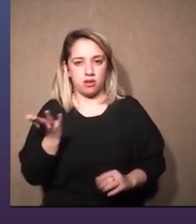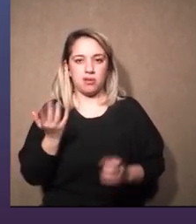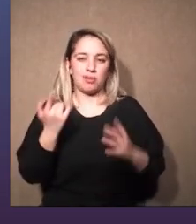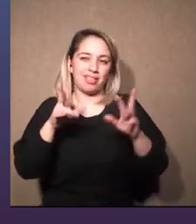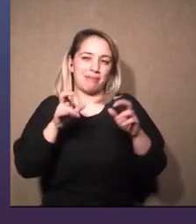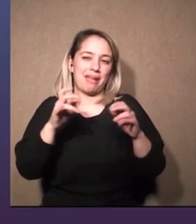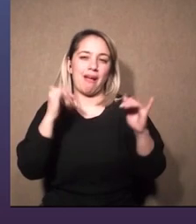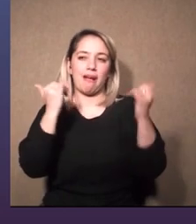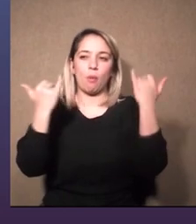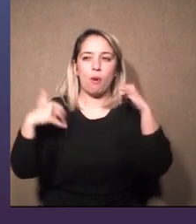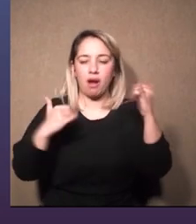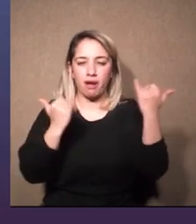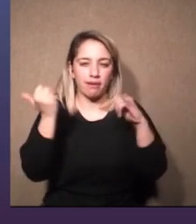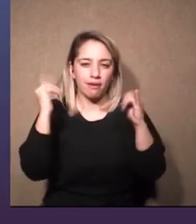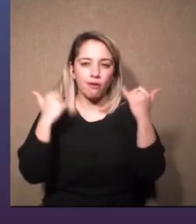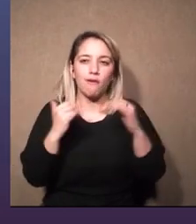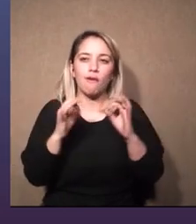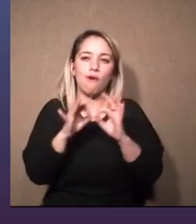que